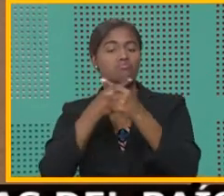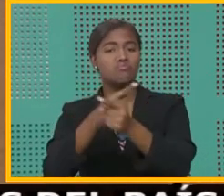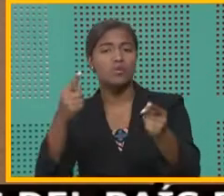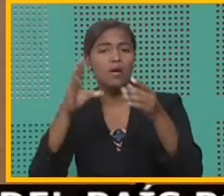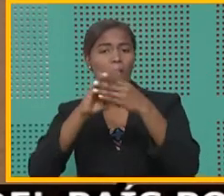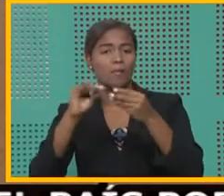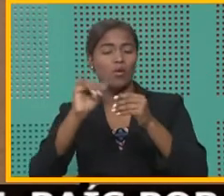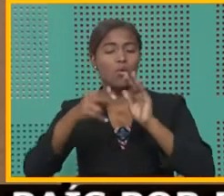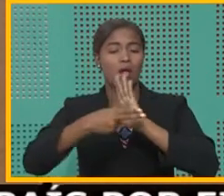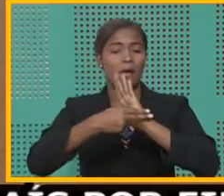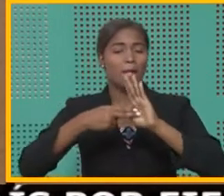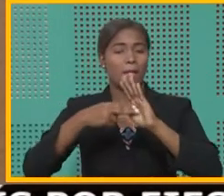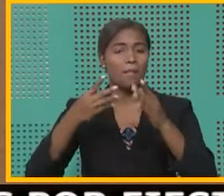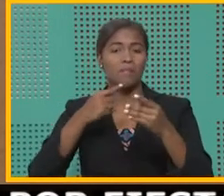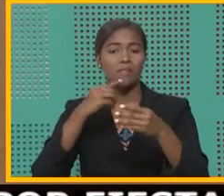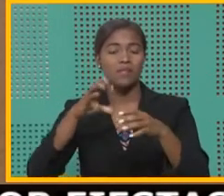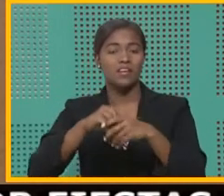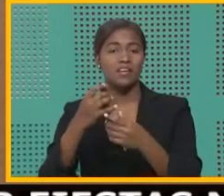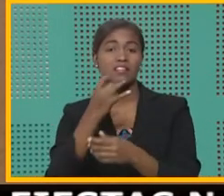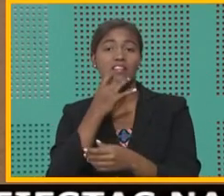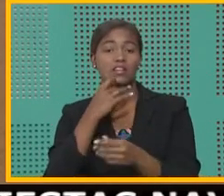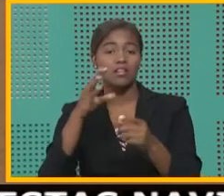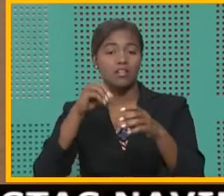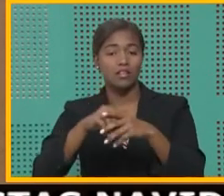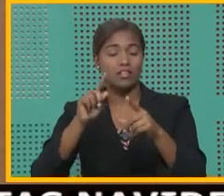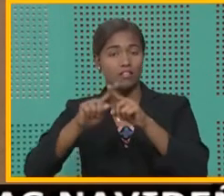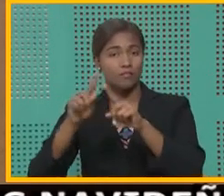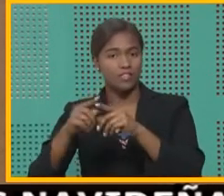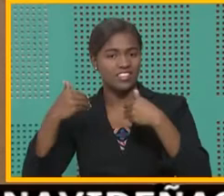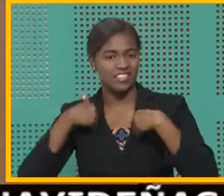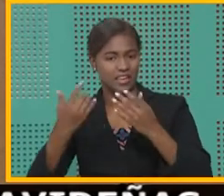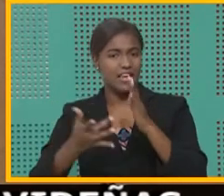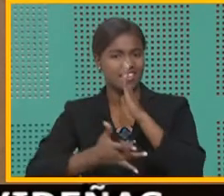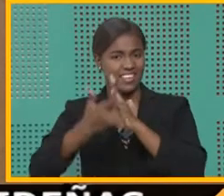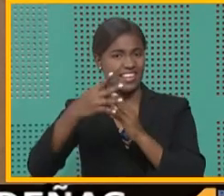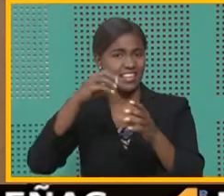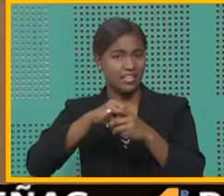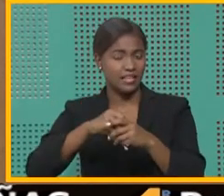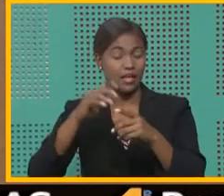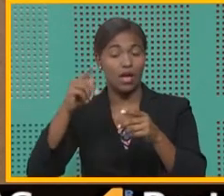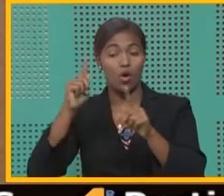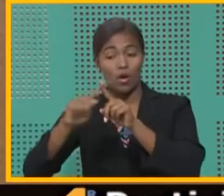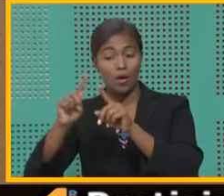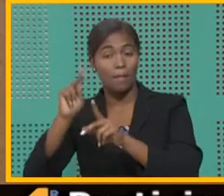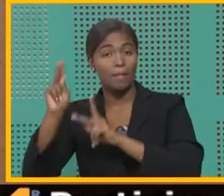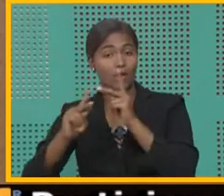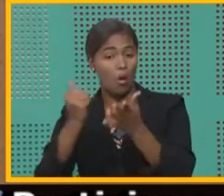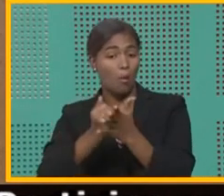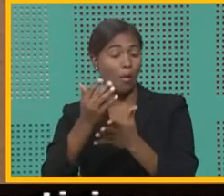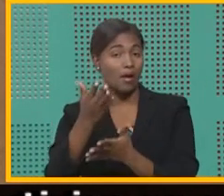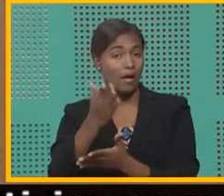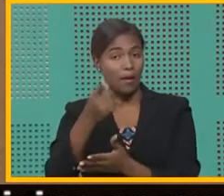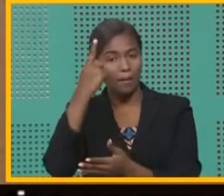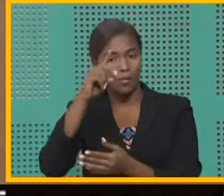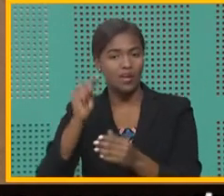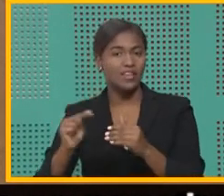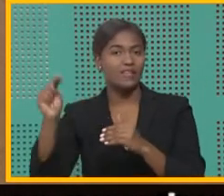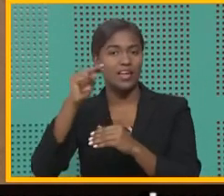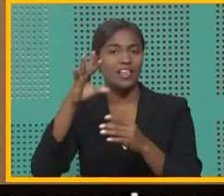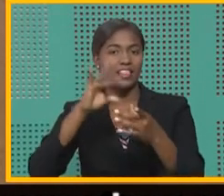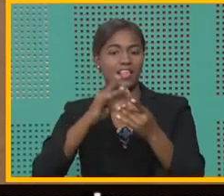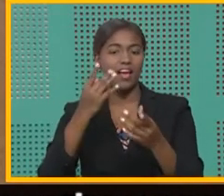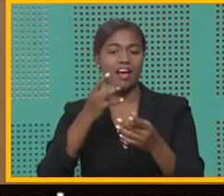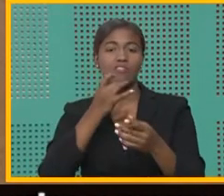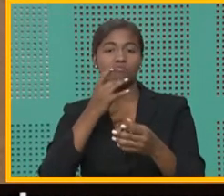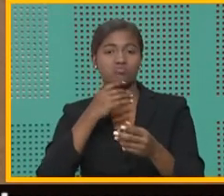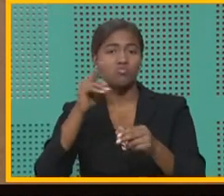de las etiquetas de eficiencia energética de los aparatos electrónicos. Algunas personas compran sus aparatos electrónicos por el nivel de consumo de energía.